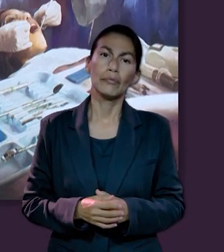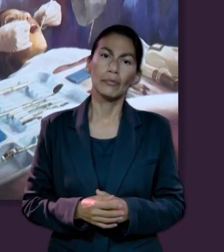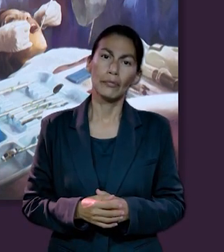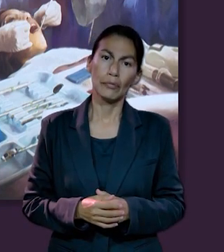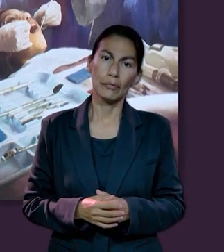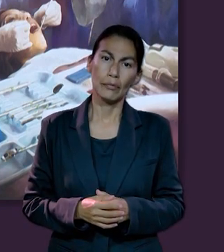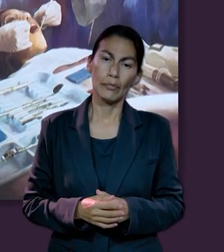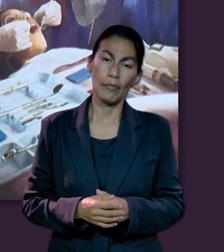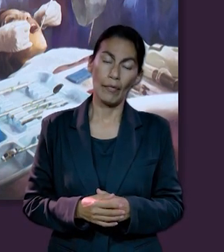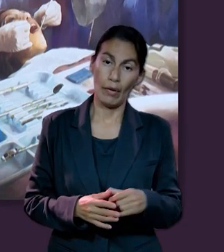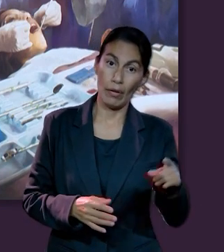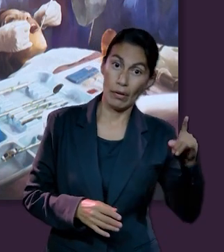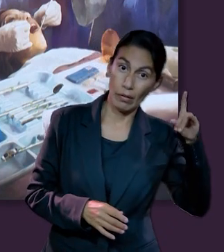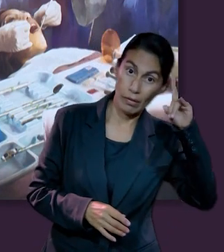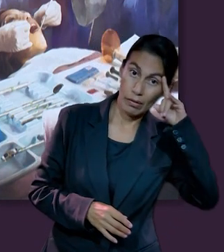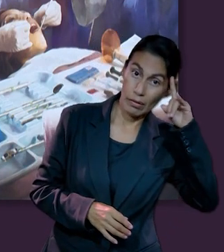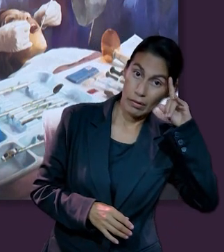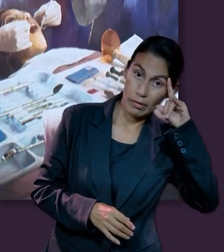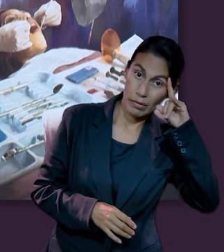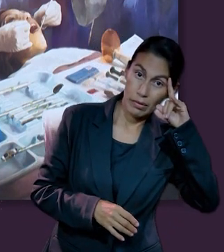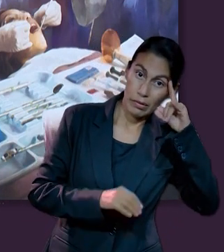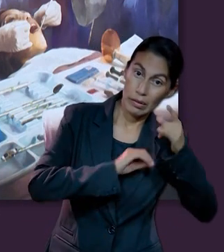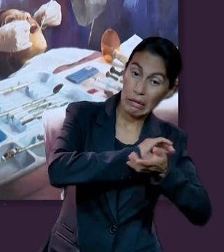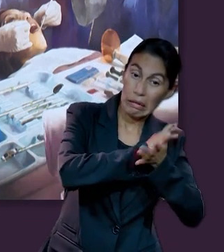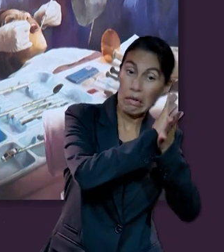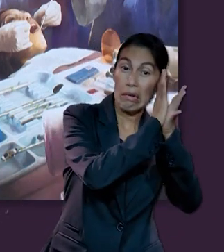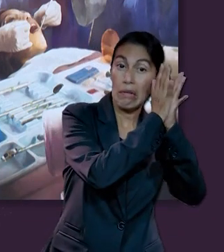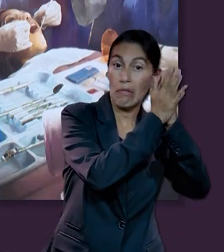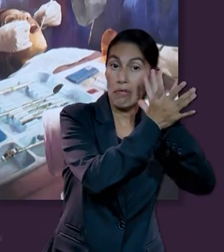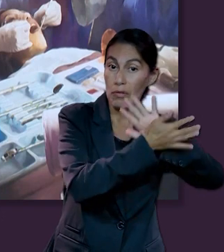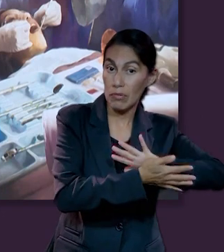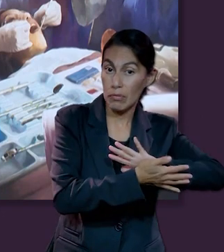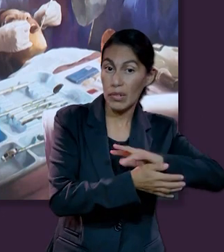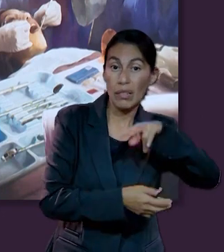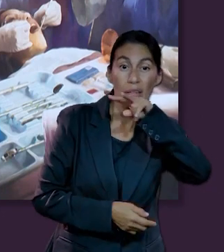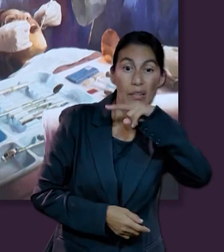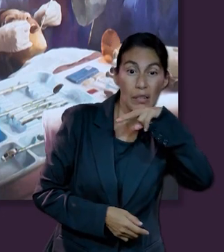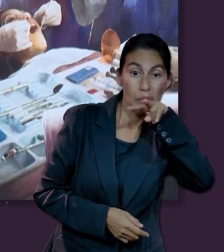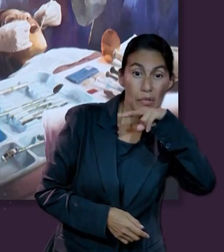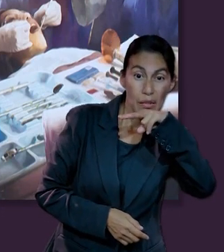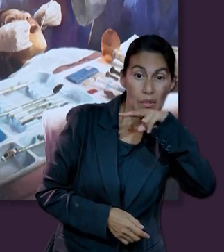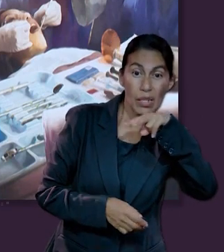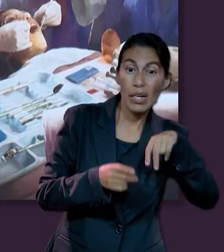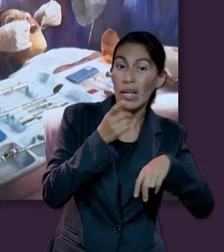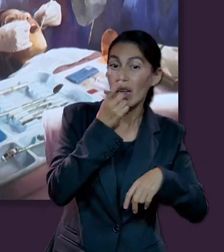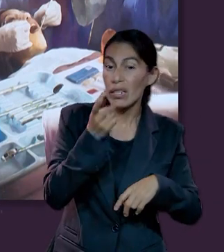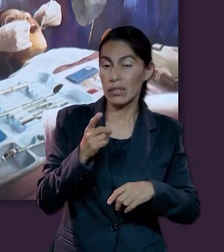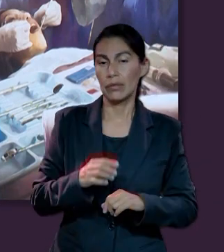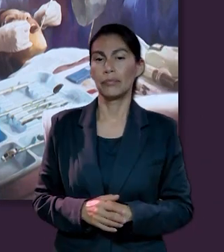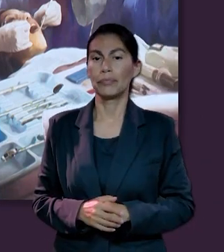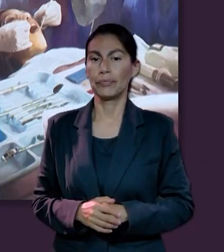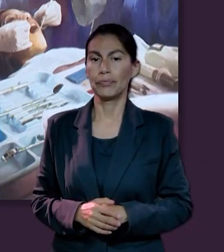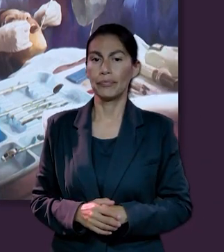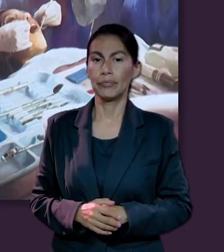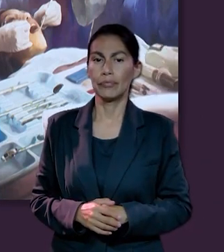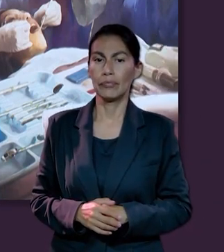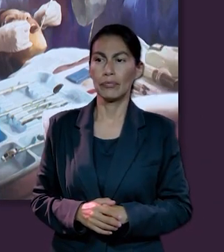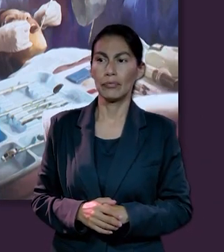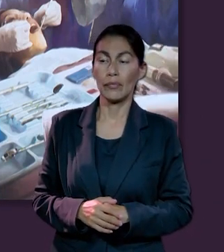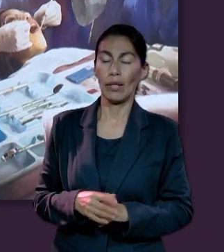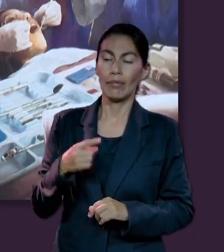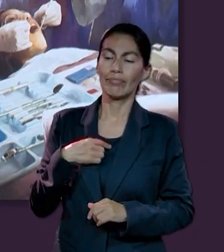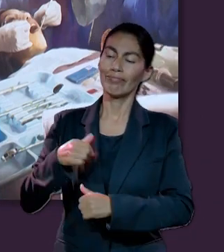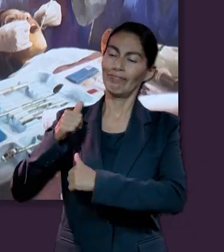donde Satanás, utilizando la serpiente, cita las palabras de Dios en persona